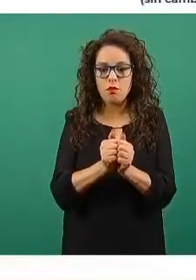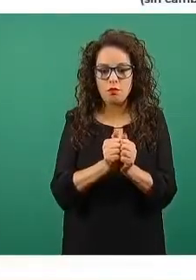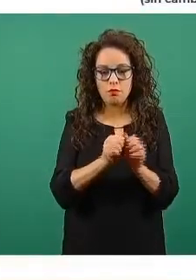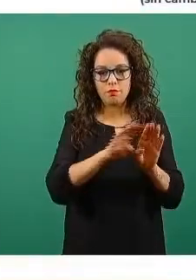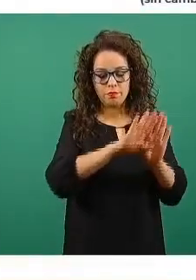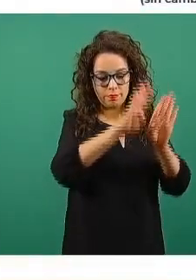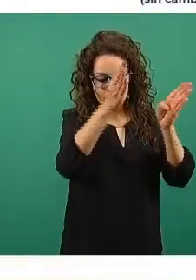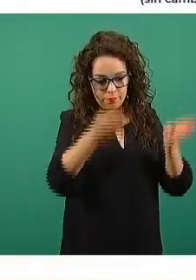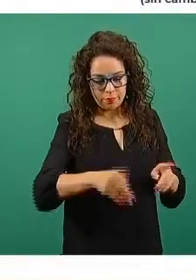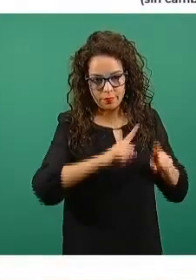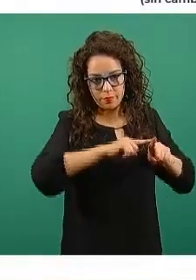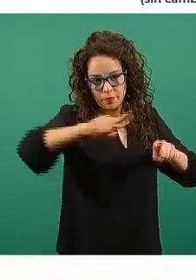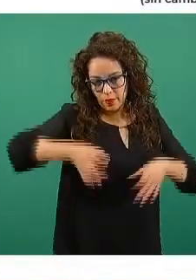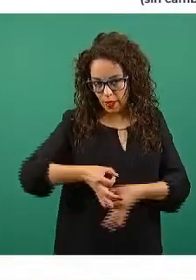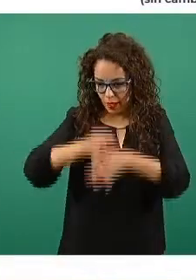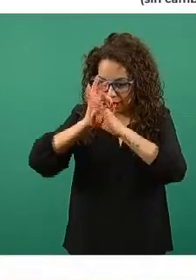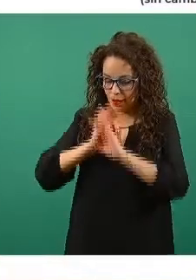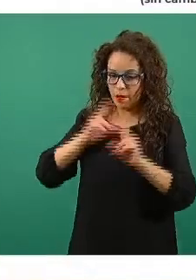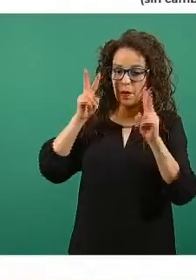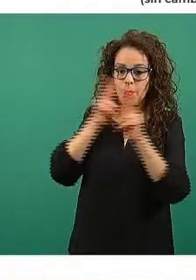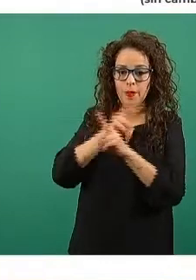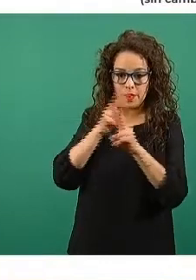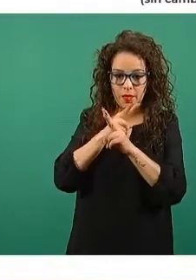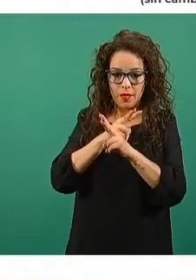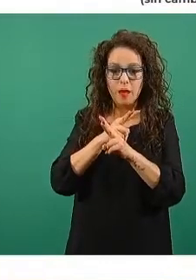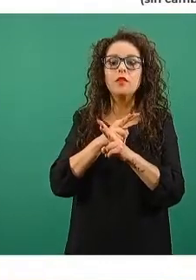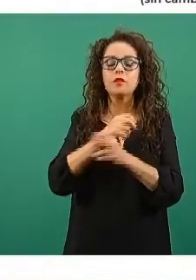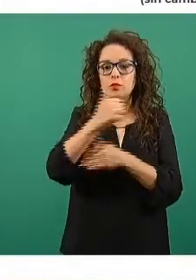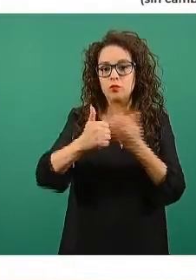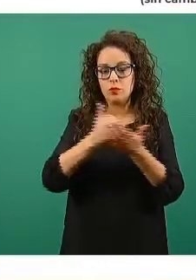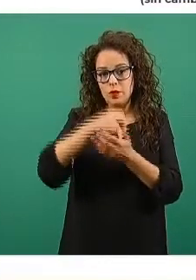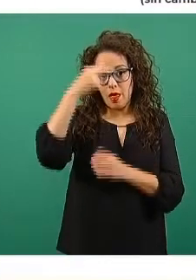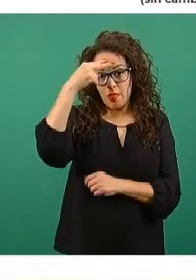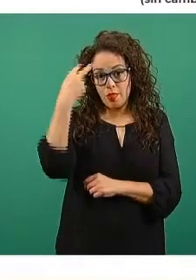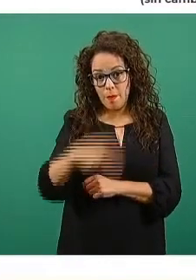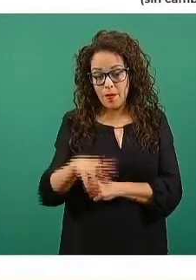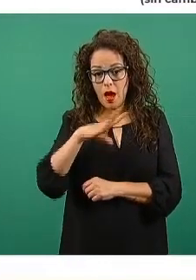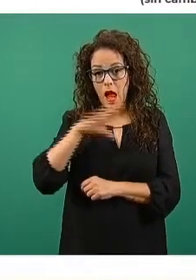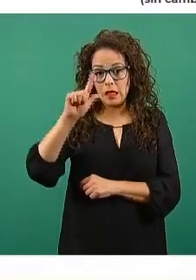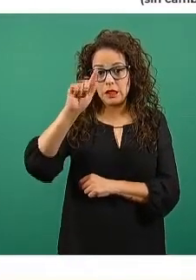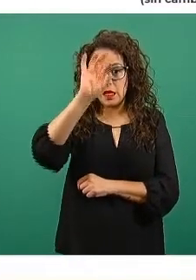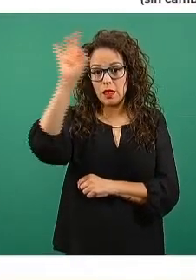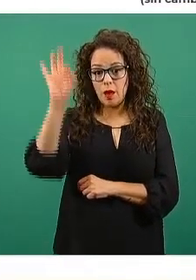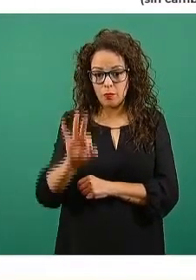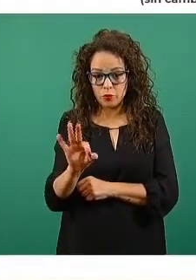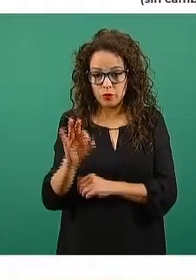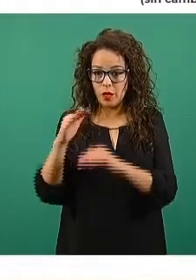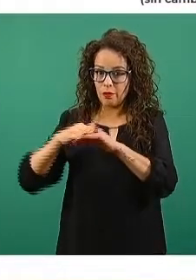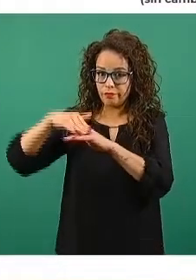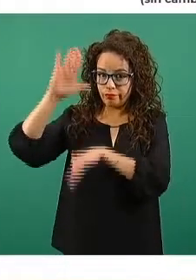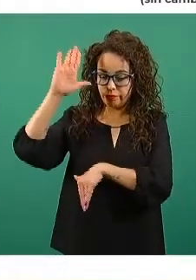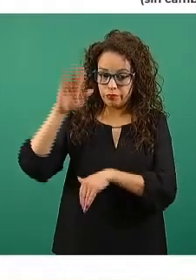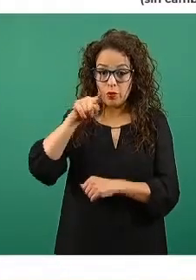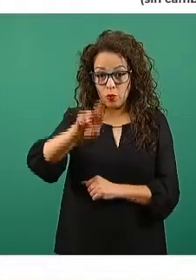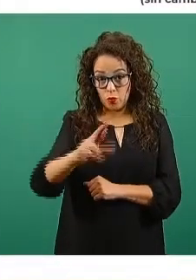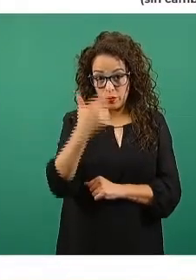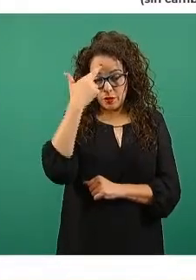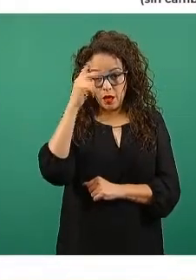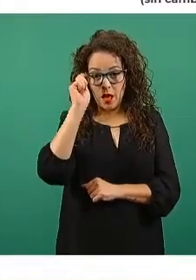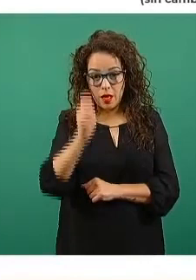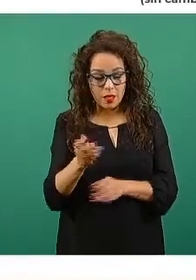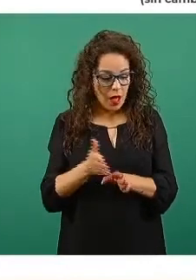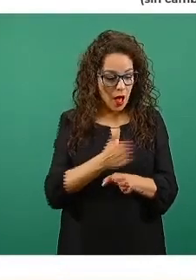por ciento de ocupación. Recordemos que desde el inicio de la epidemia es un nivel crítico que nos habla